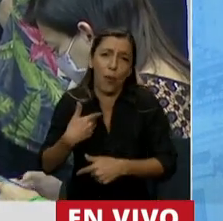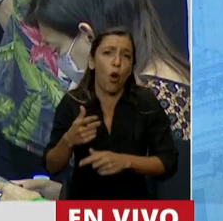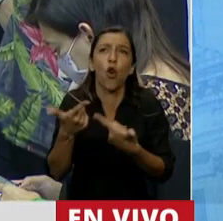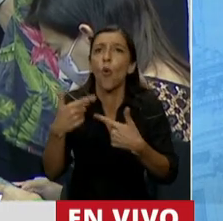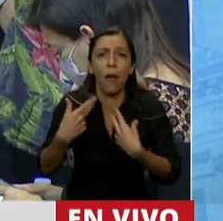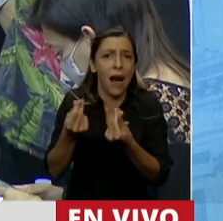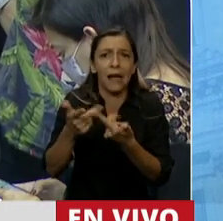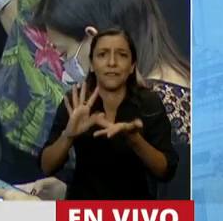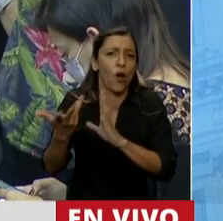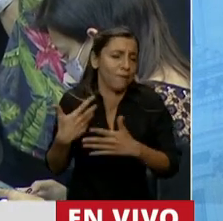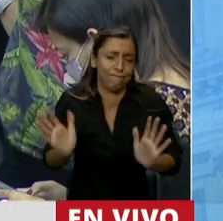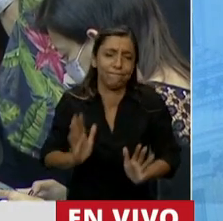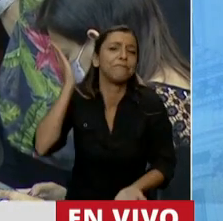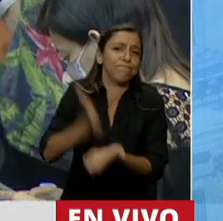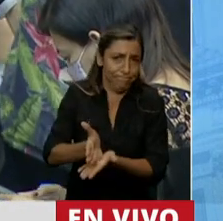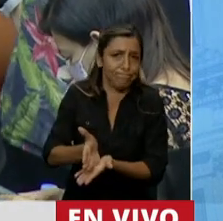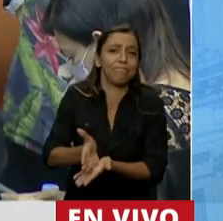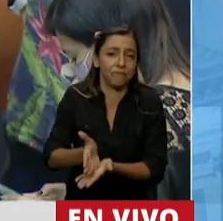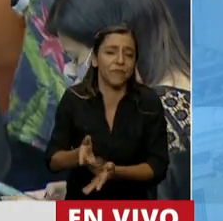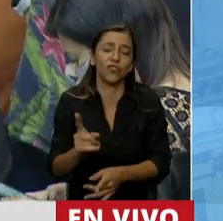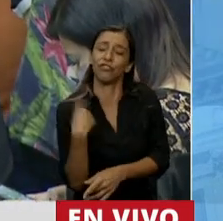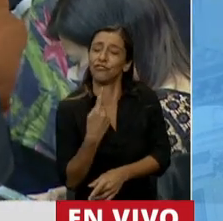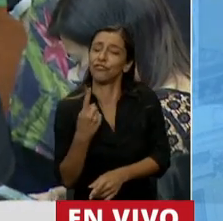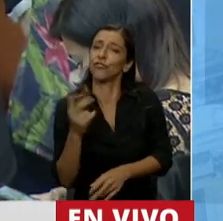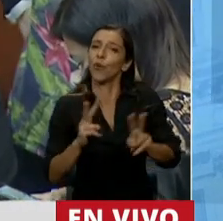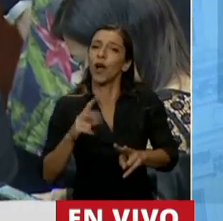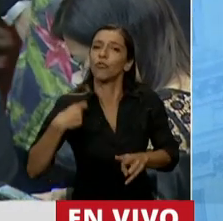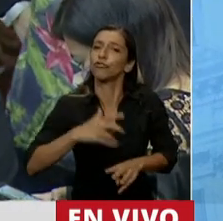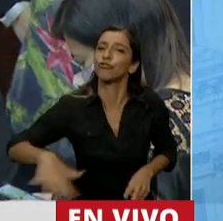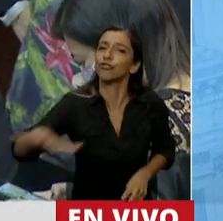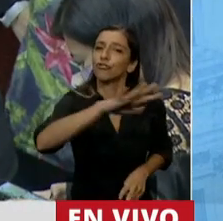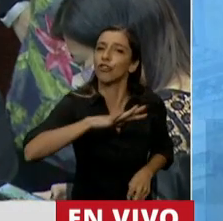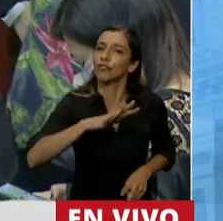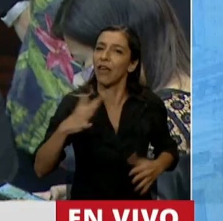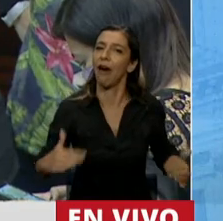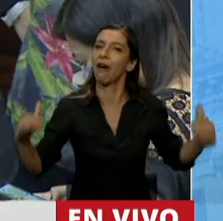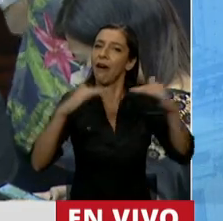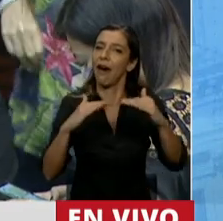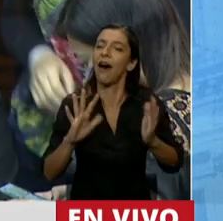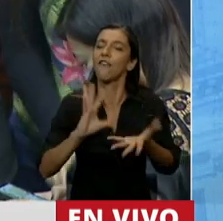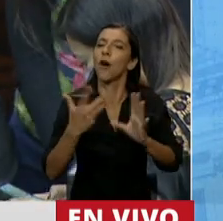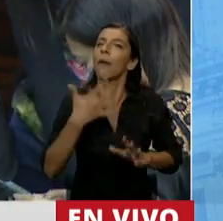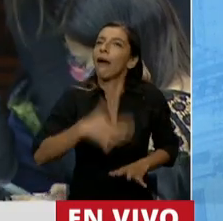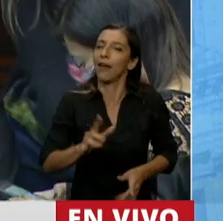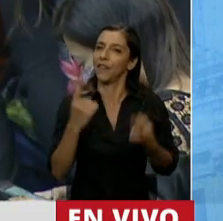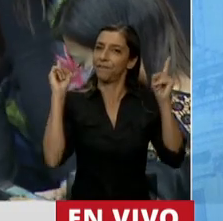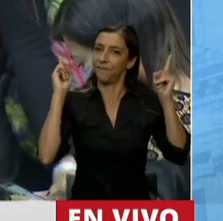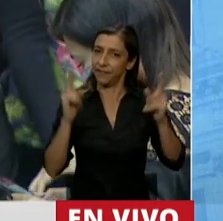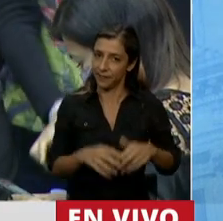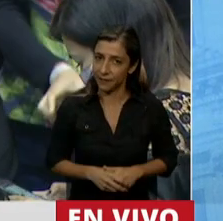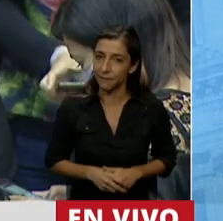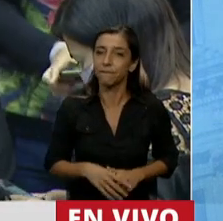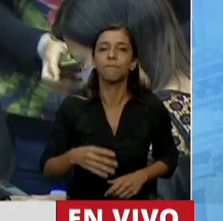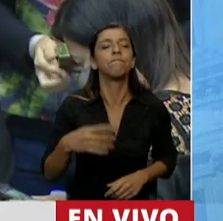casos hay una sociedad evidentemente desentendida. Pero déjeme decirle esto, presidente, para ir terminando. En realidad